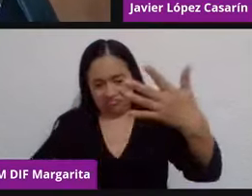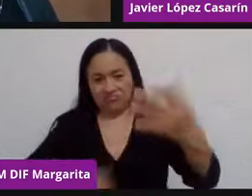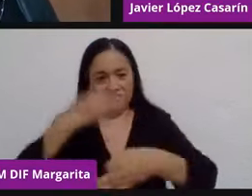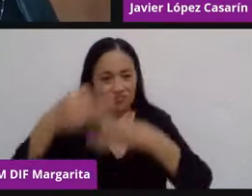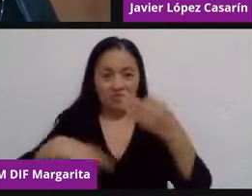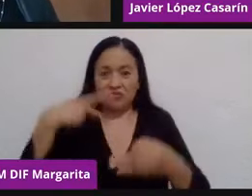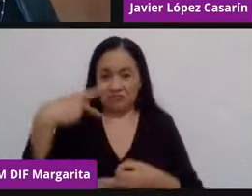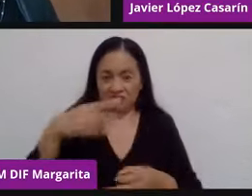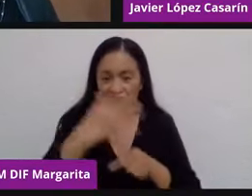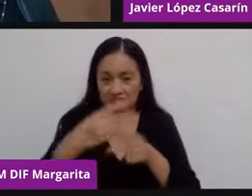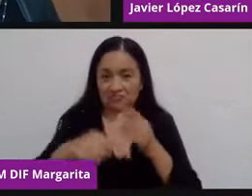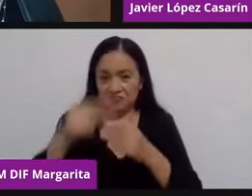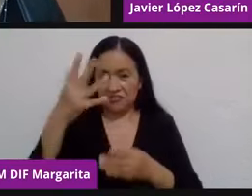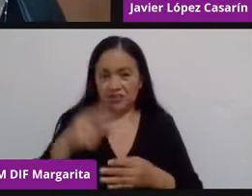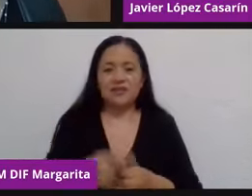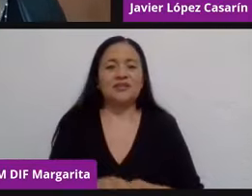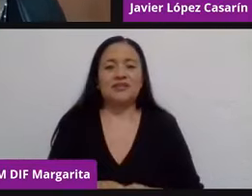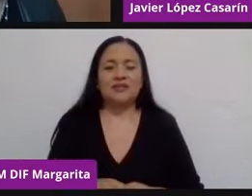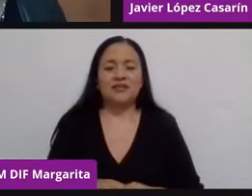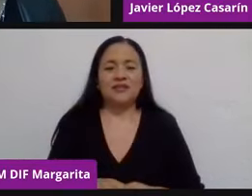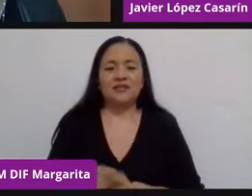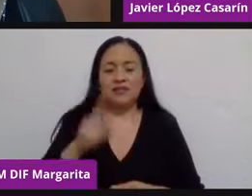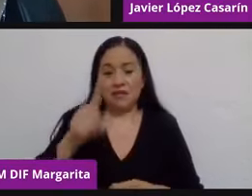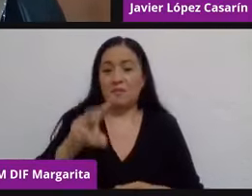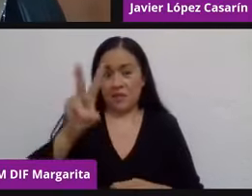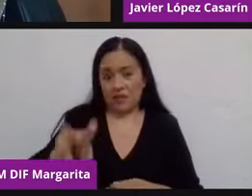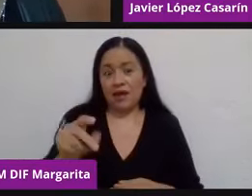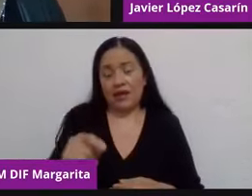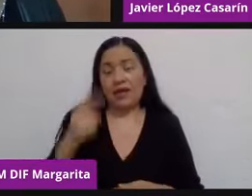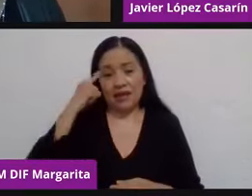Sí, esperamos que nos dé la premisa con su libro.